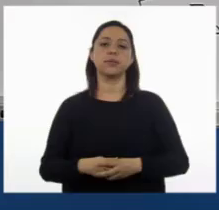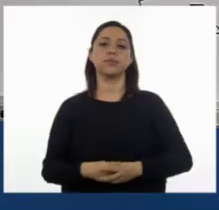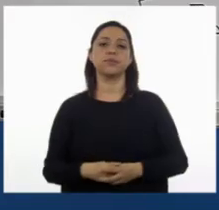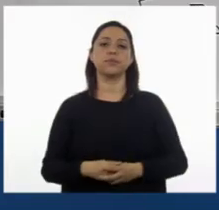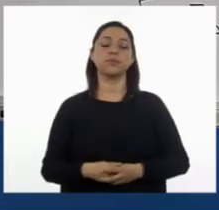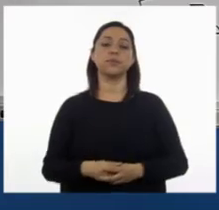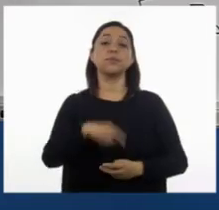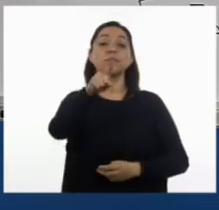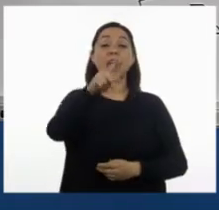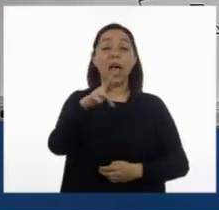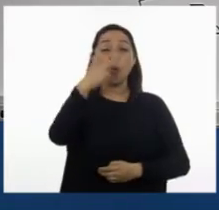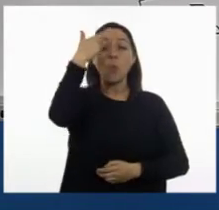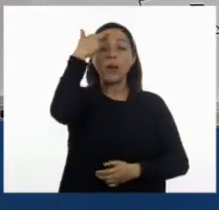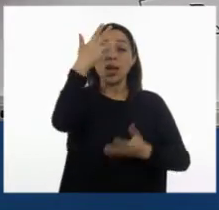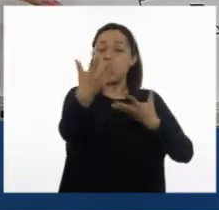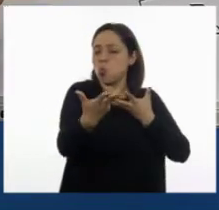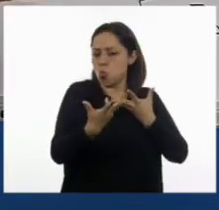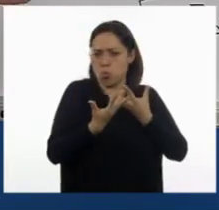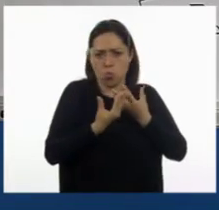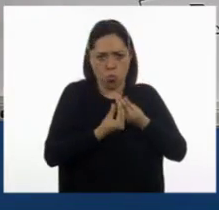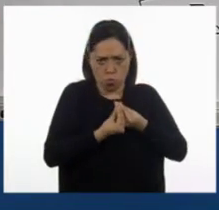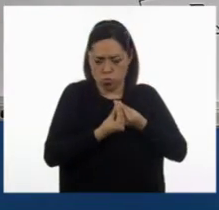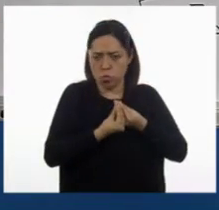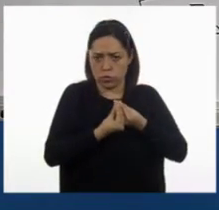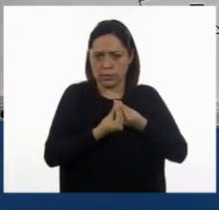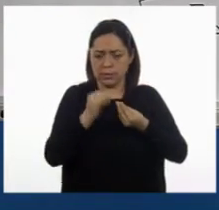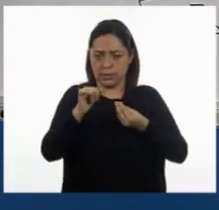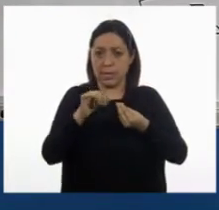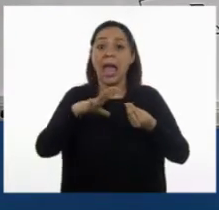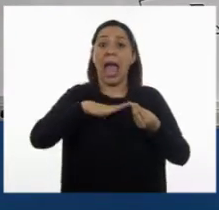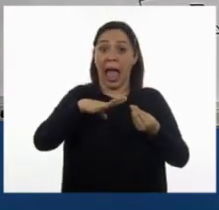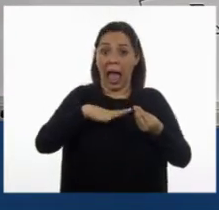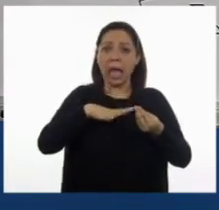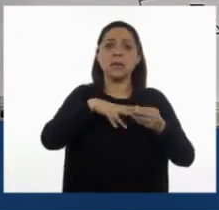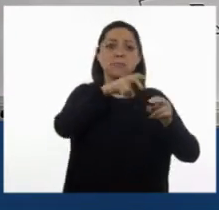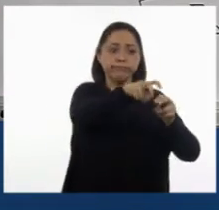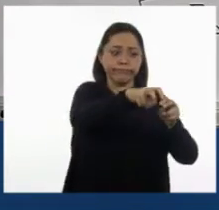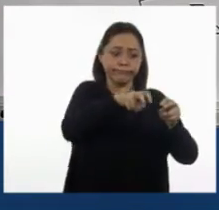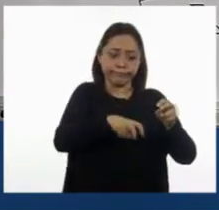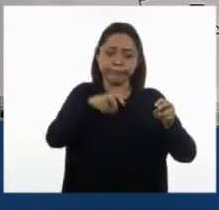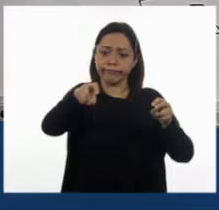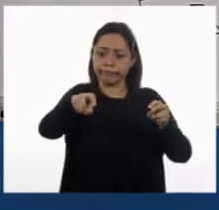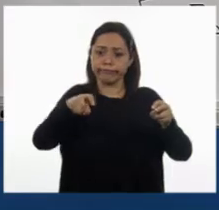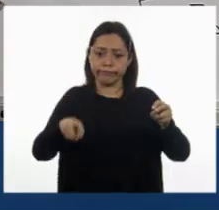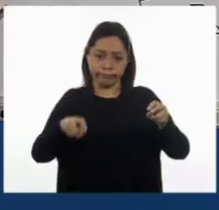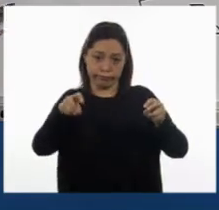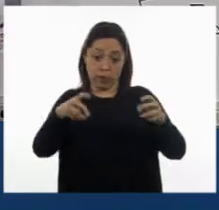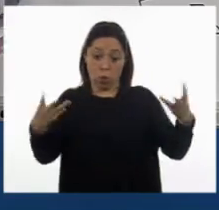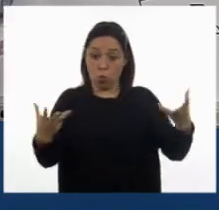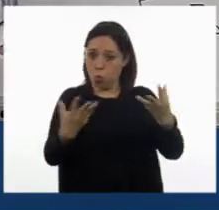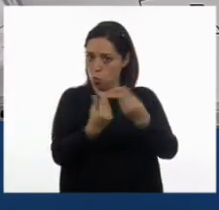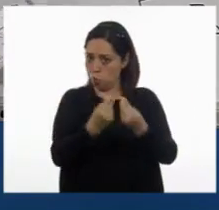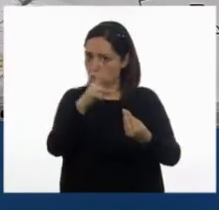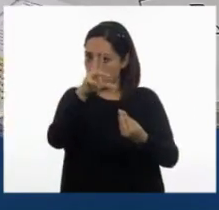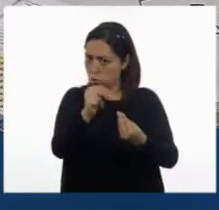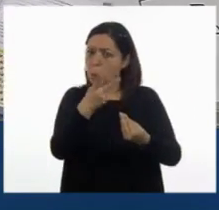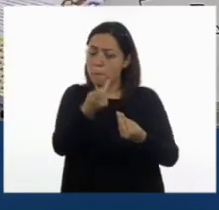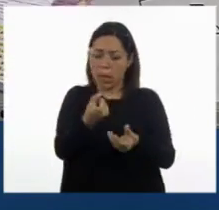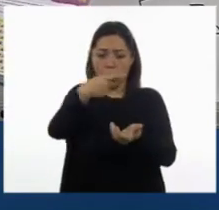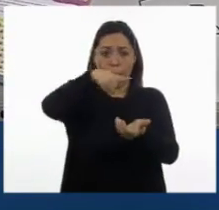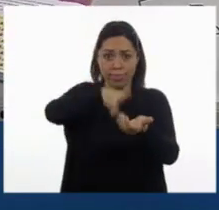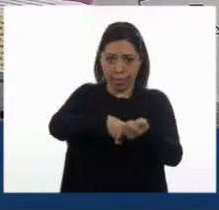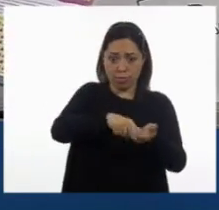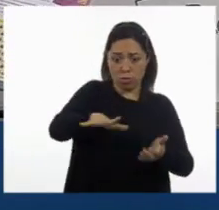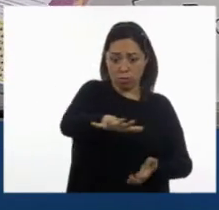más bien que todos juntos, aunque están en lugares diferentes, sí están en la parte que corresponde, ahora sí, ya podrían determinarlo,